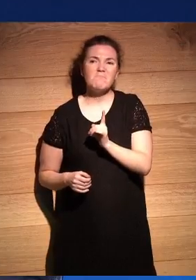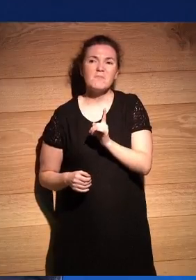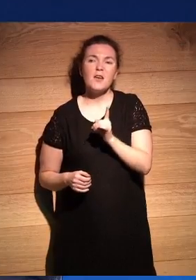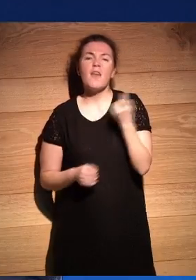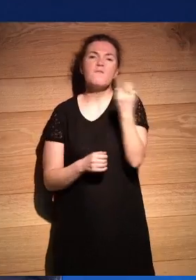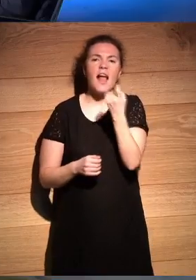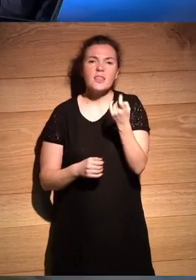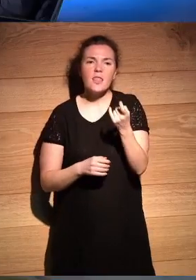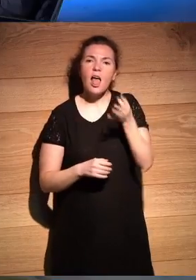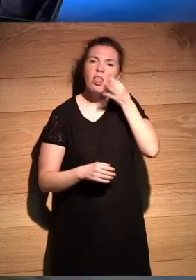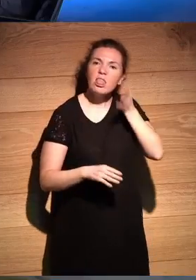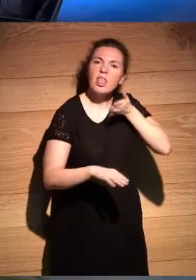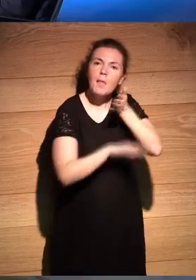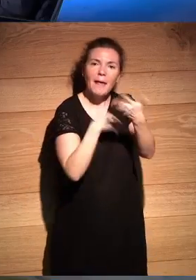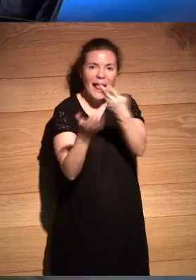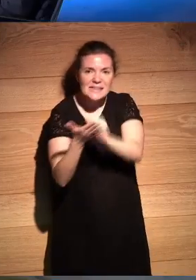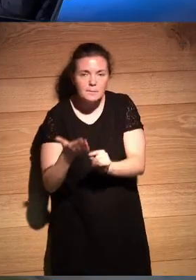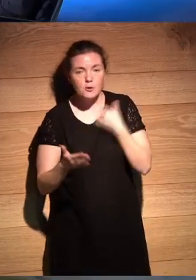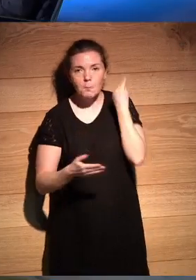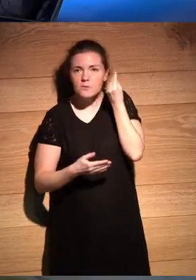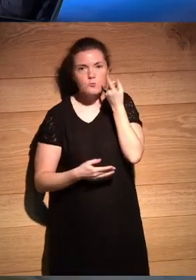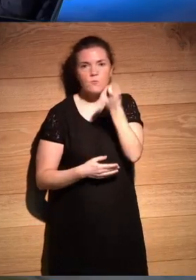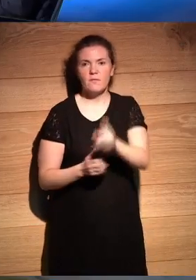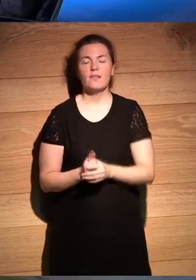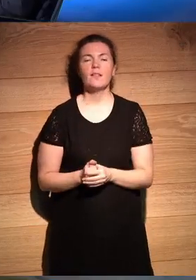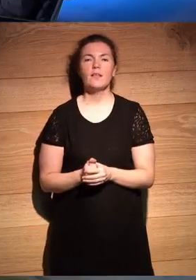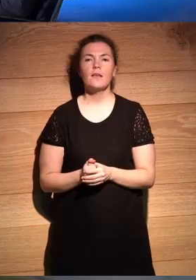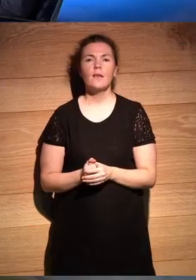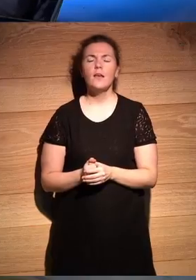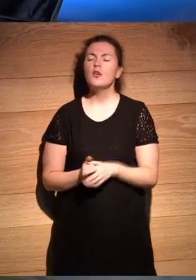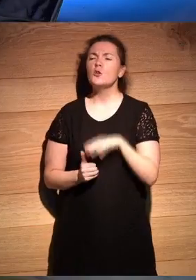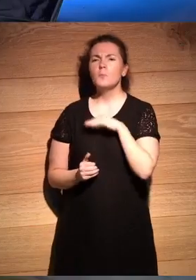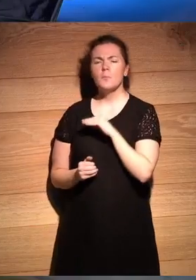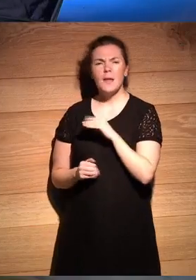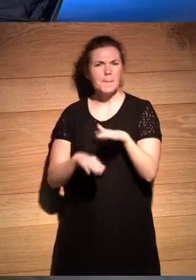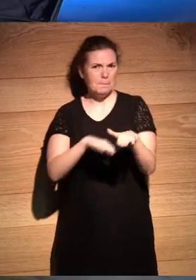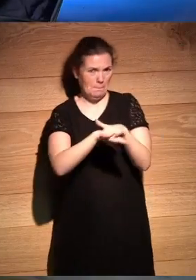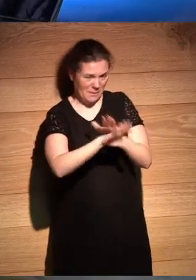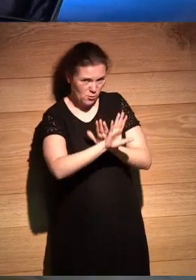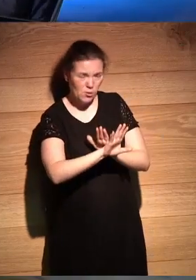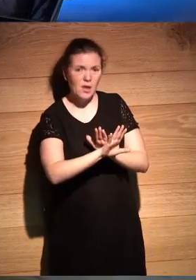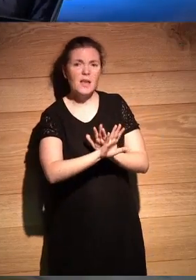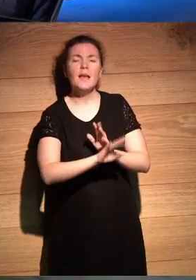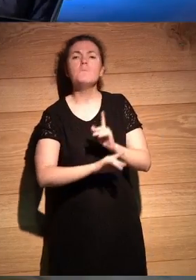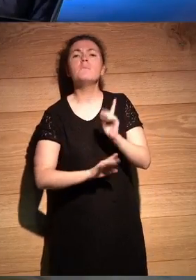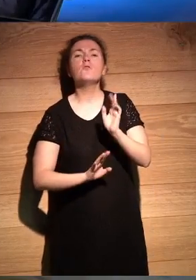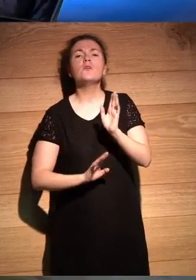imprescindible ¿no? ¿cómo ¿cómo abordas tú la respuesta? perdón tampoco me gusta la